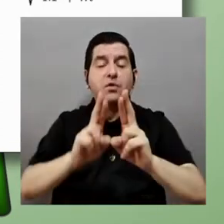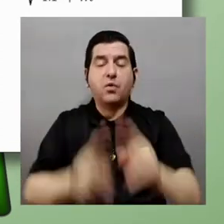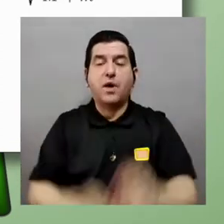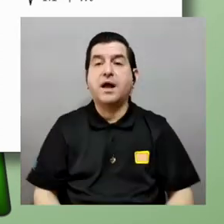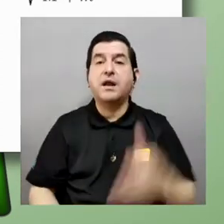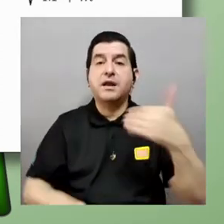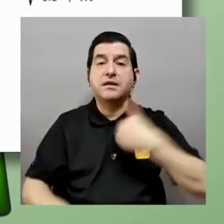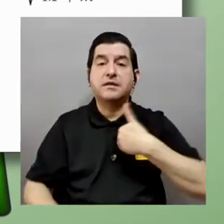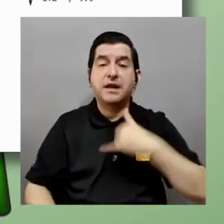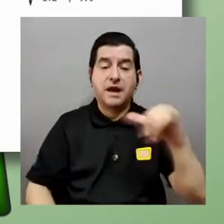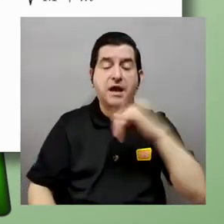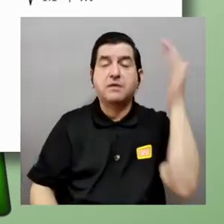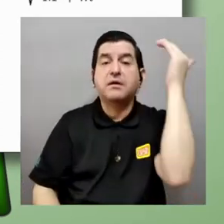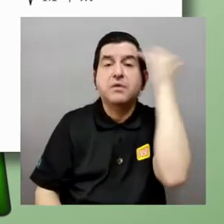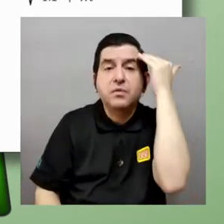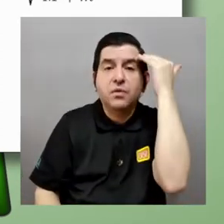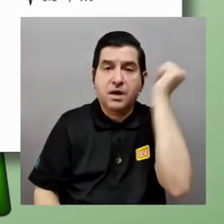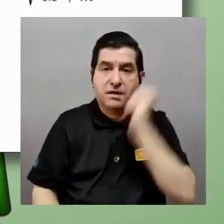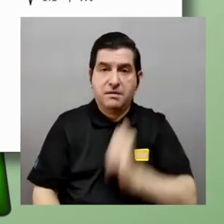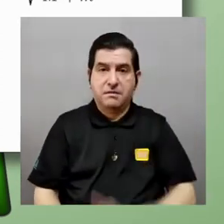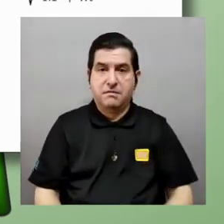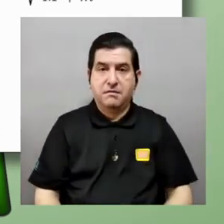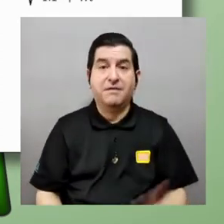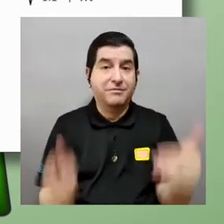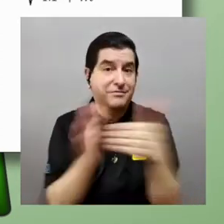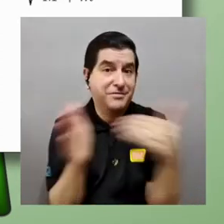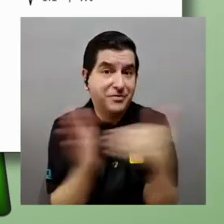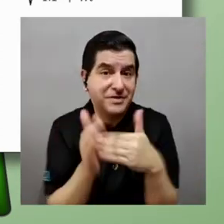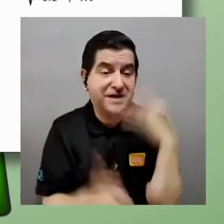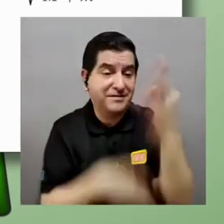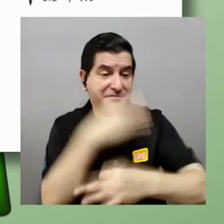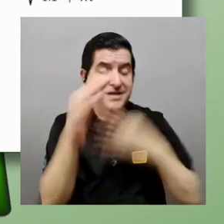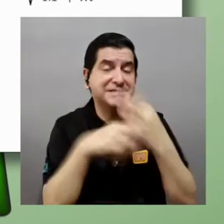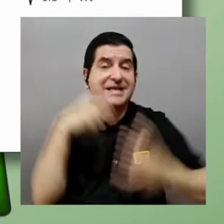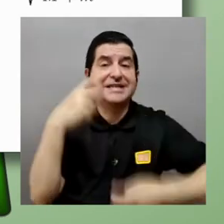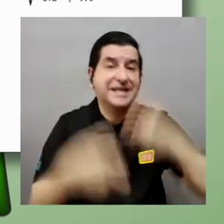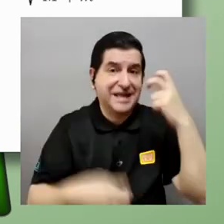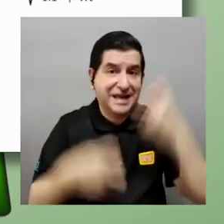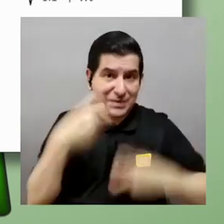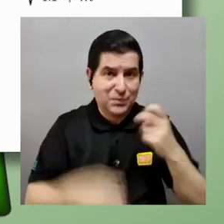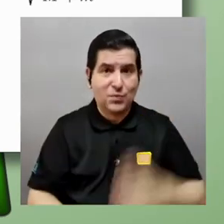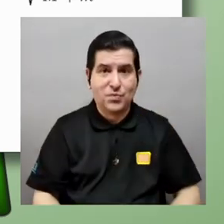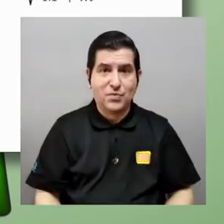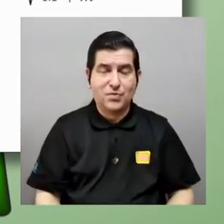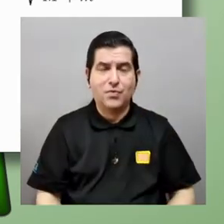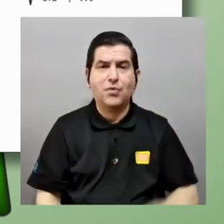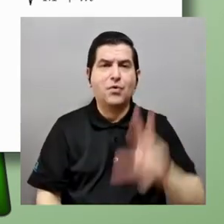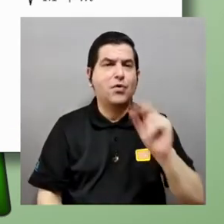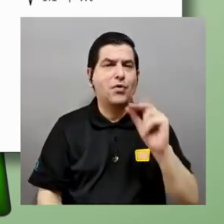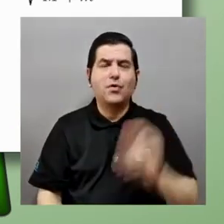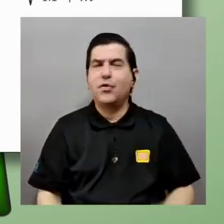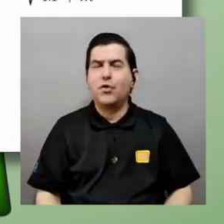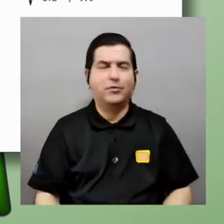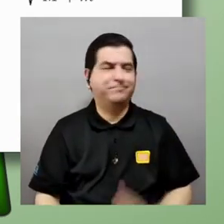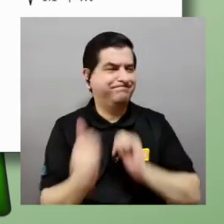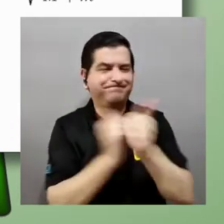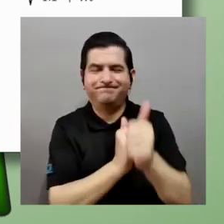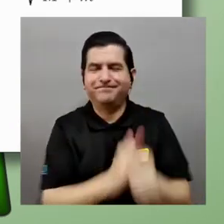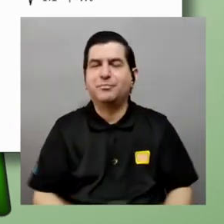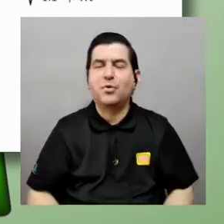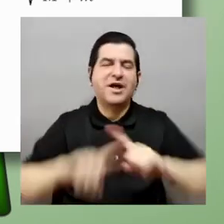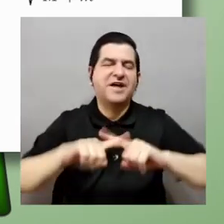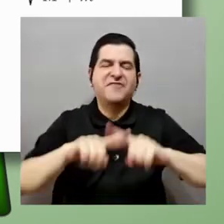resultado podemos tener los mismos conocimientos y nuevamente este tipo de problemas no son